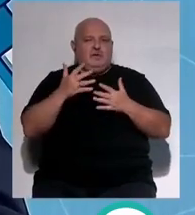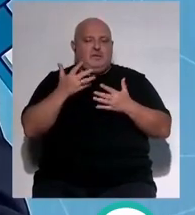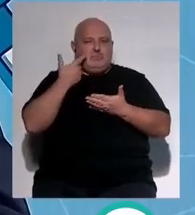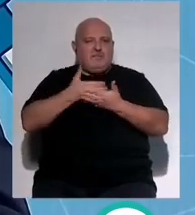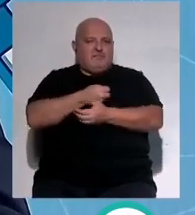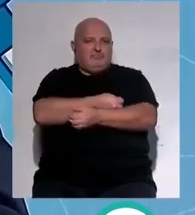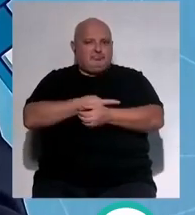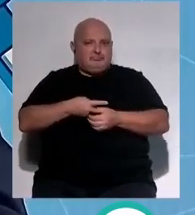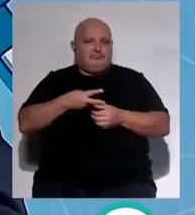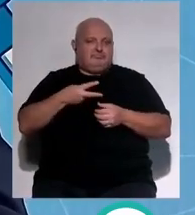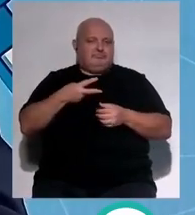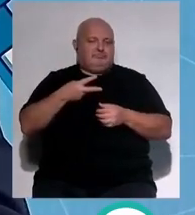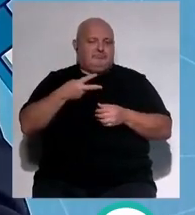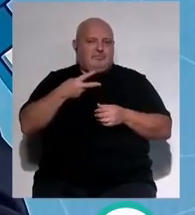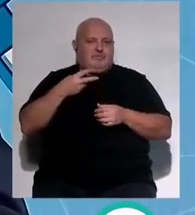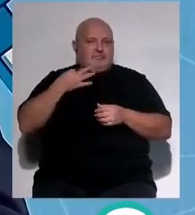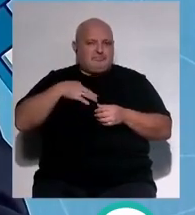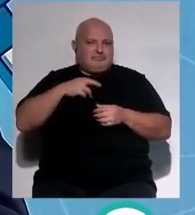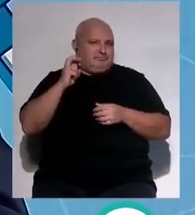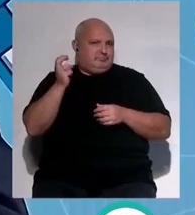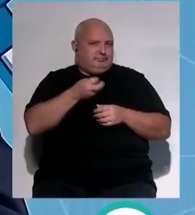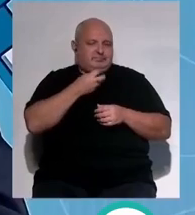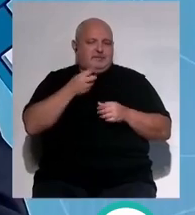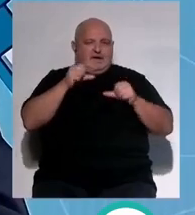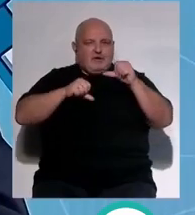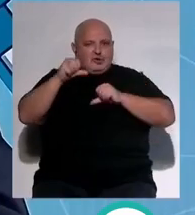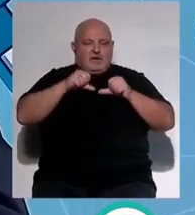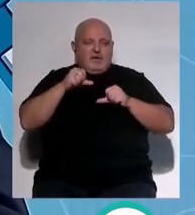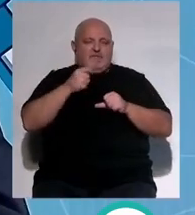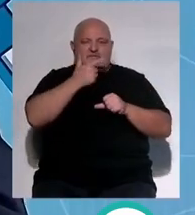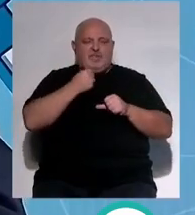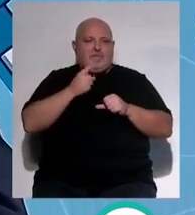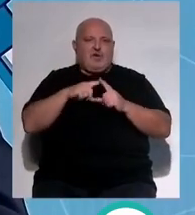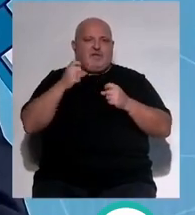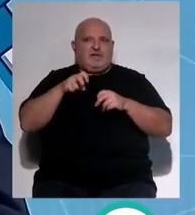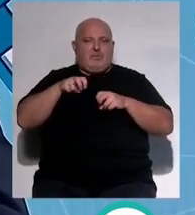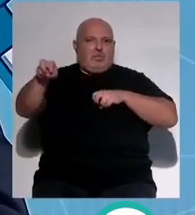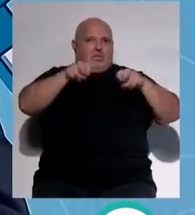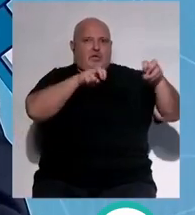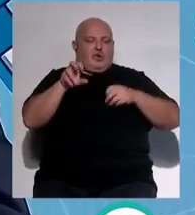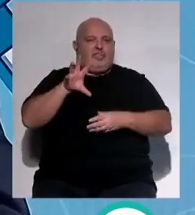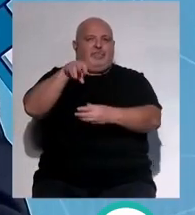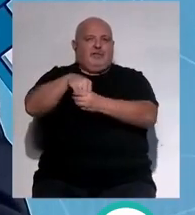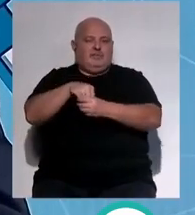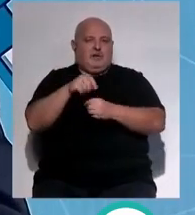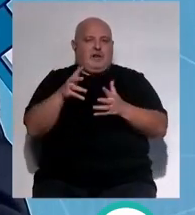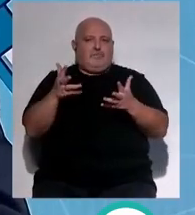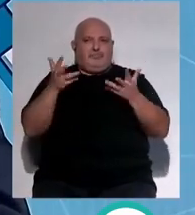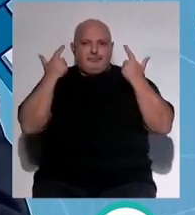de muestras de toma de analíticas ponerse un poco más sencillo al paciente y además nos permite